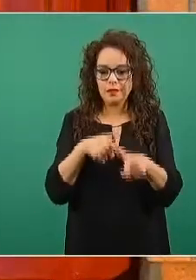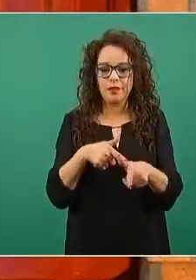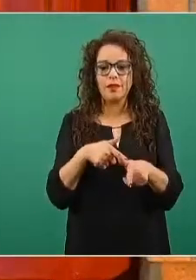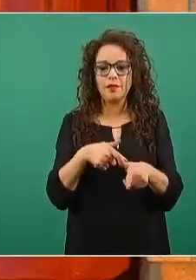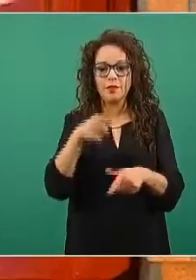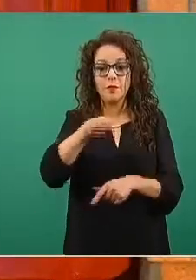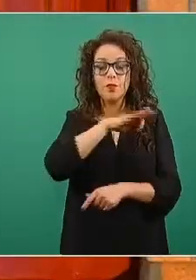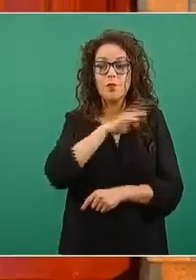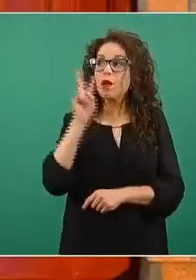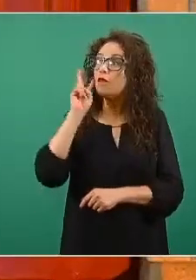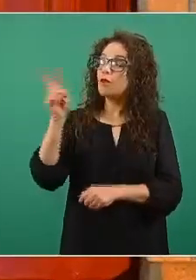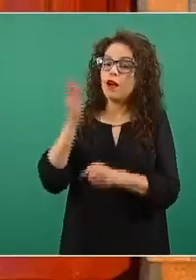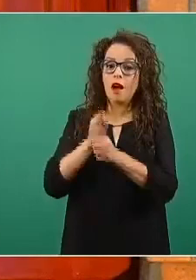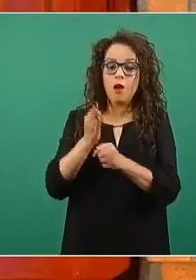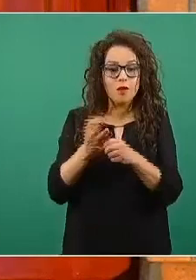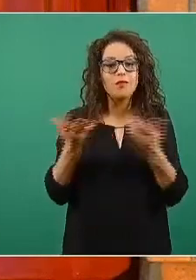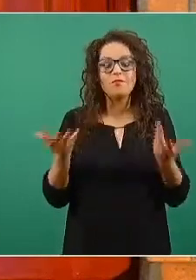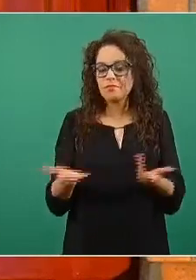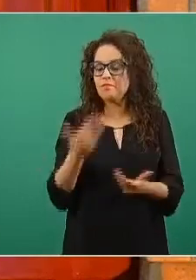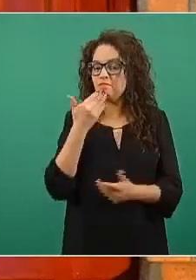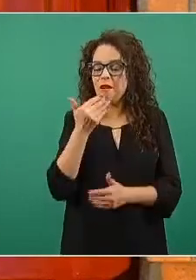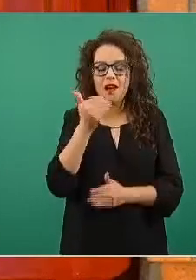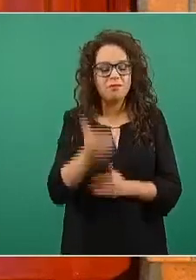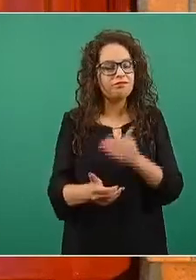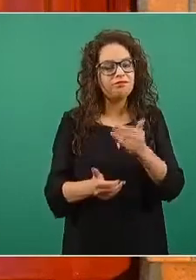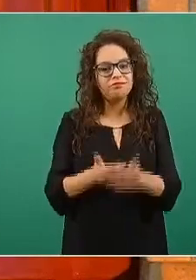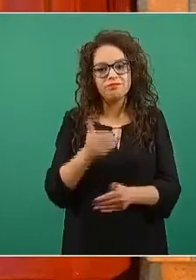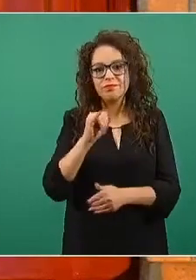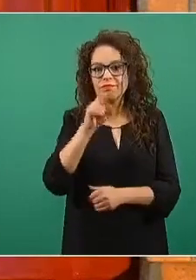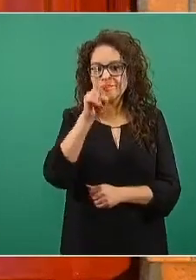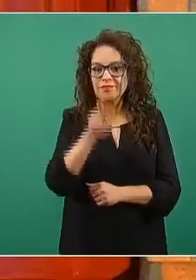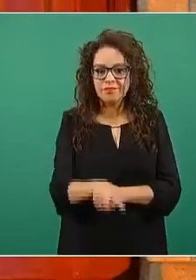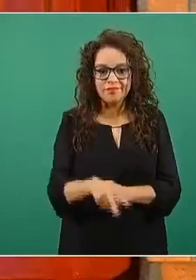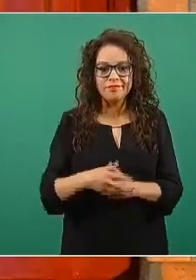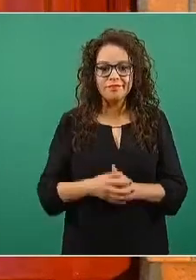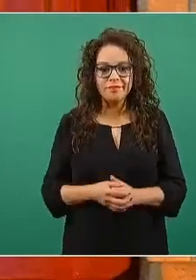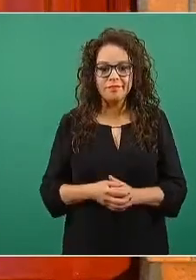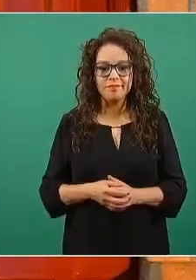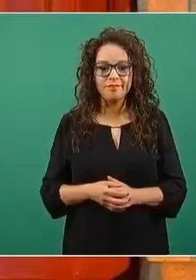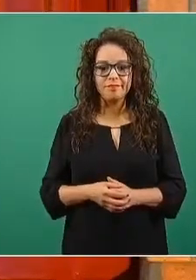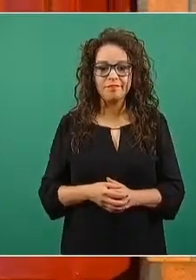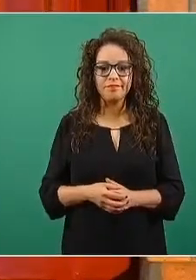ver, es un extraordinario avance y estos son los pasos y los elementos